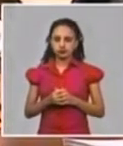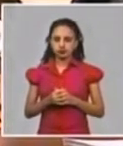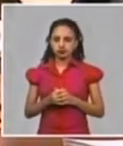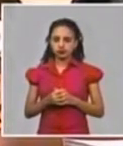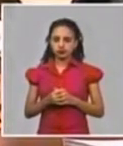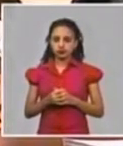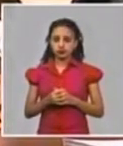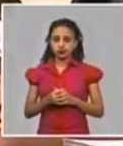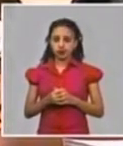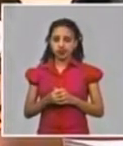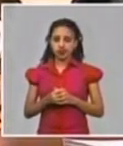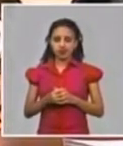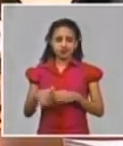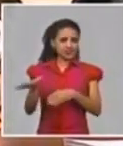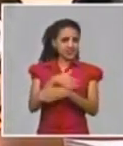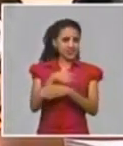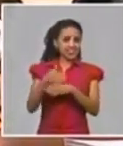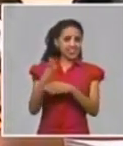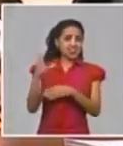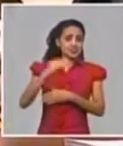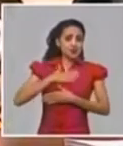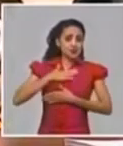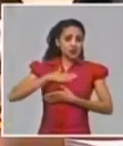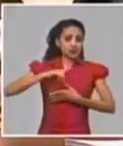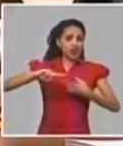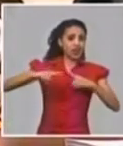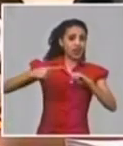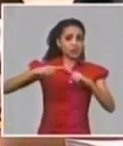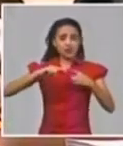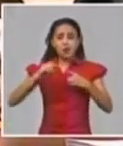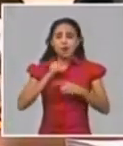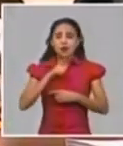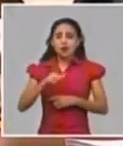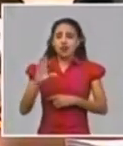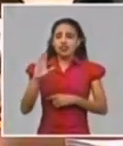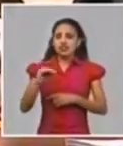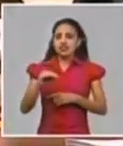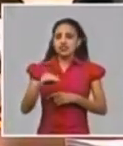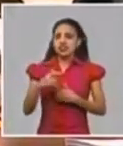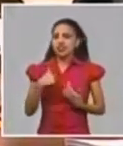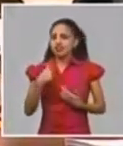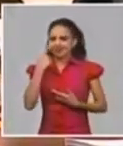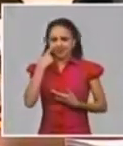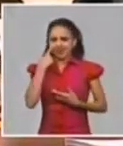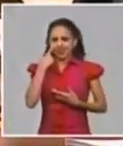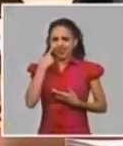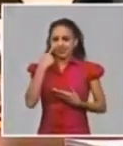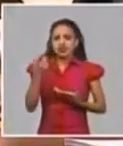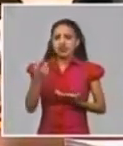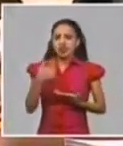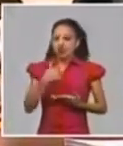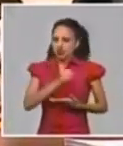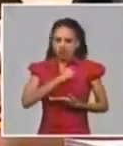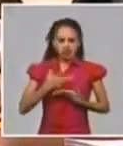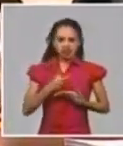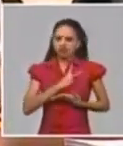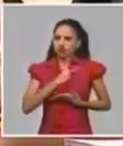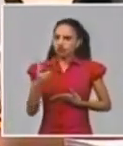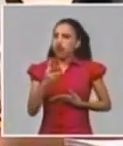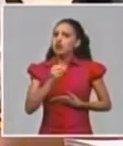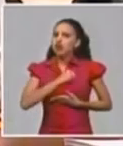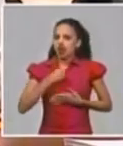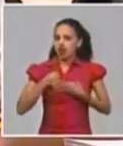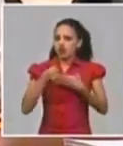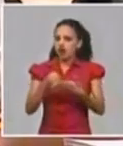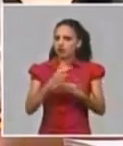que dicen nuestros enemigos, y a veces las declaraciones de esas realmente resultan repugnantes. Y ese es el ejemplo,